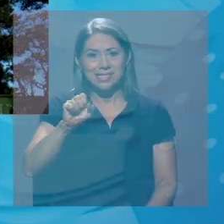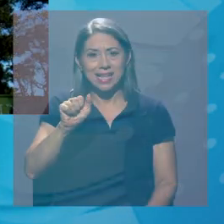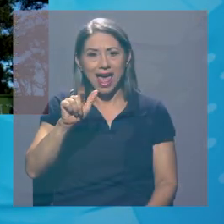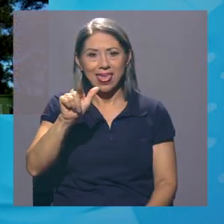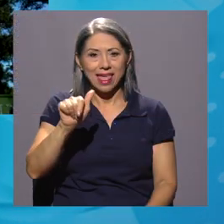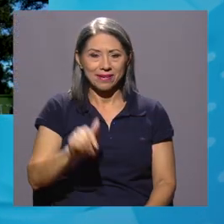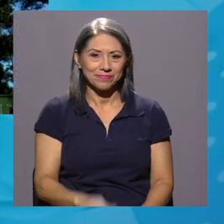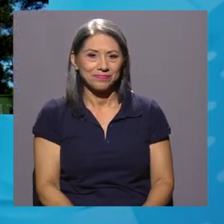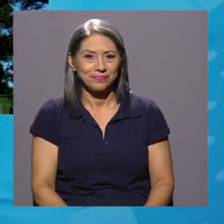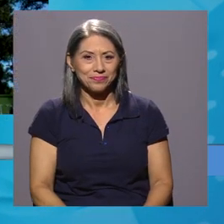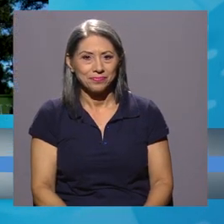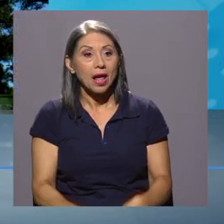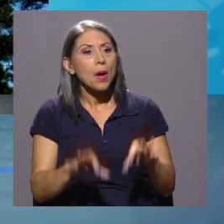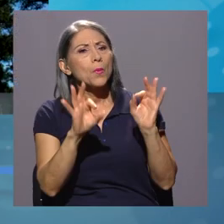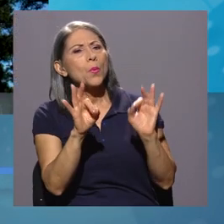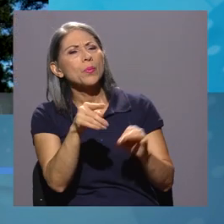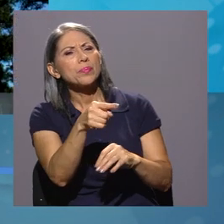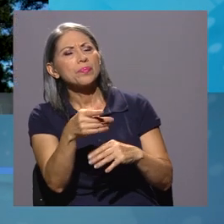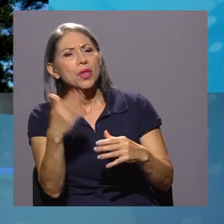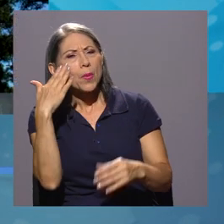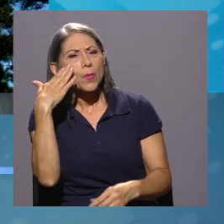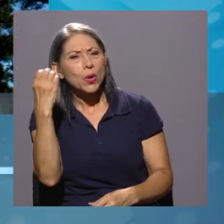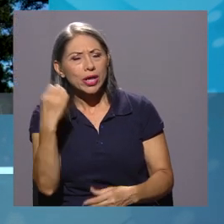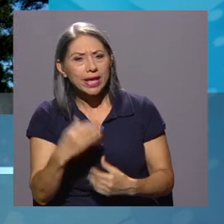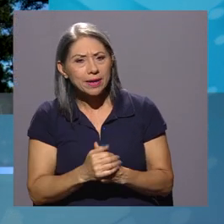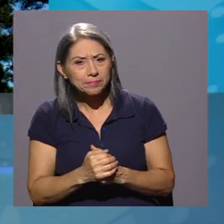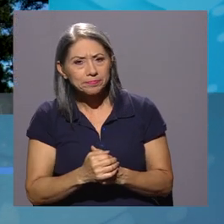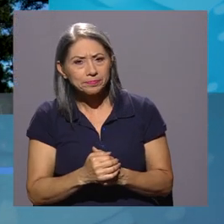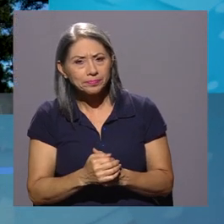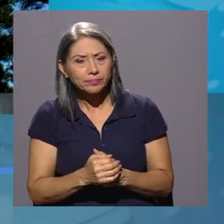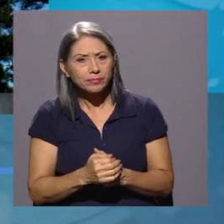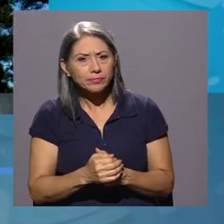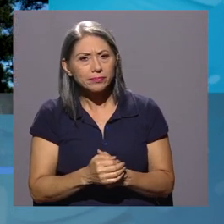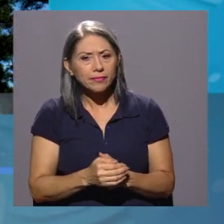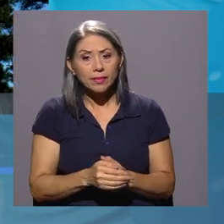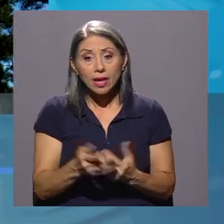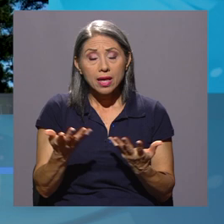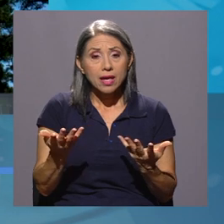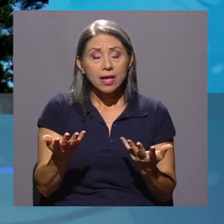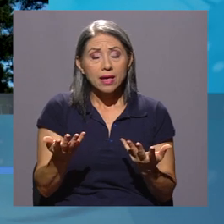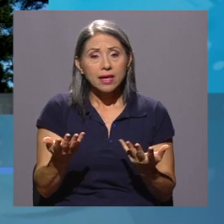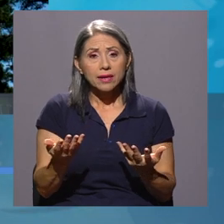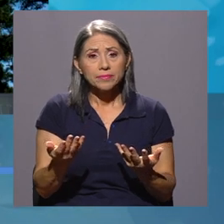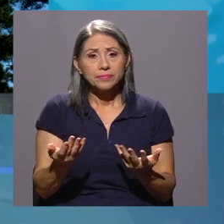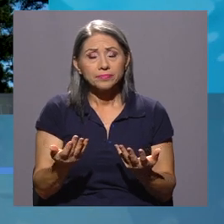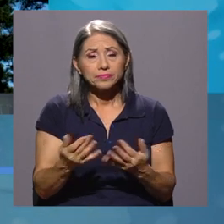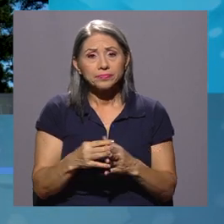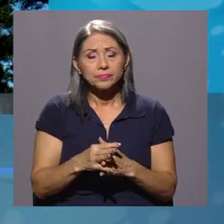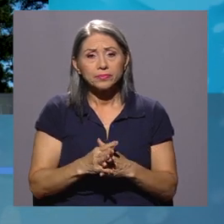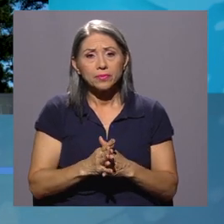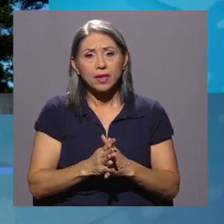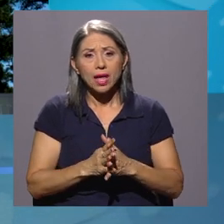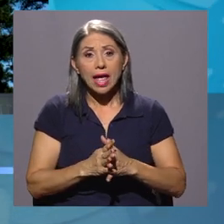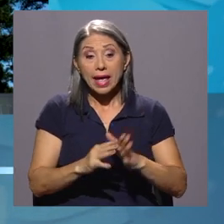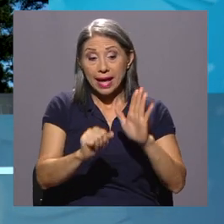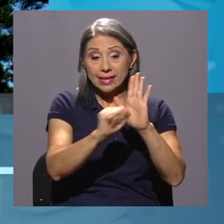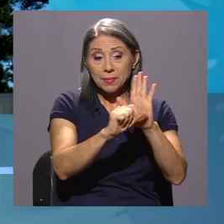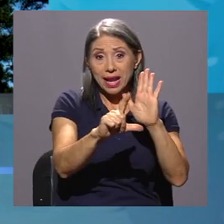Muy bien, Patricia. ¿Por qué? ¿De dónde nace esta posibilidad de que